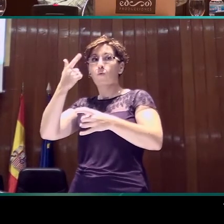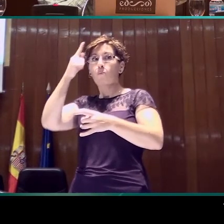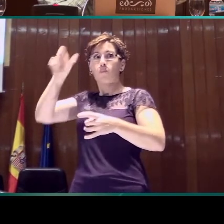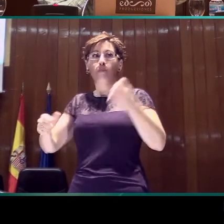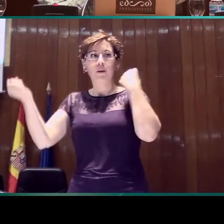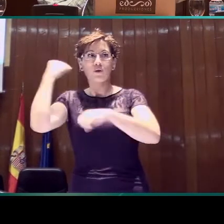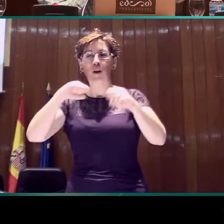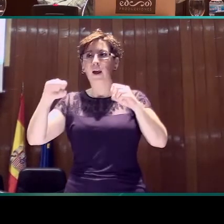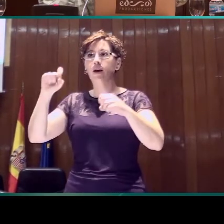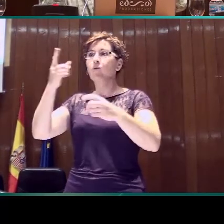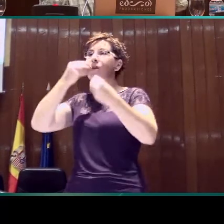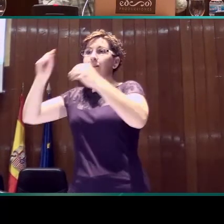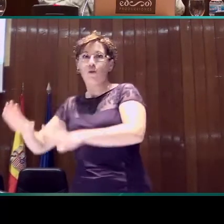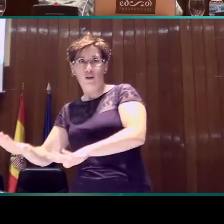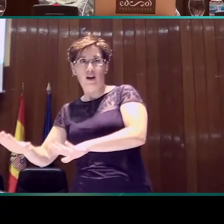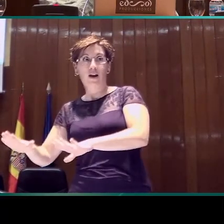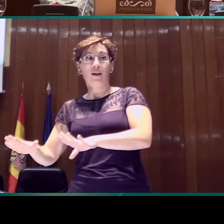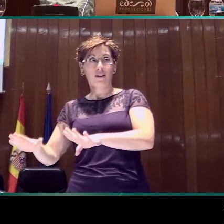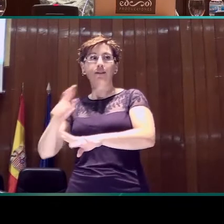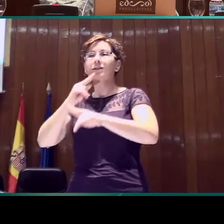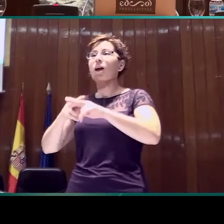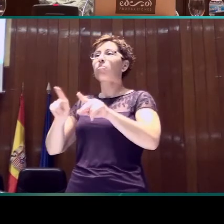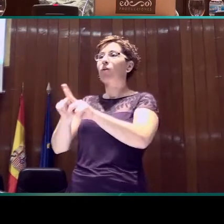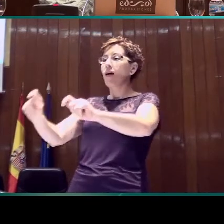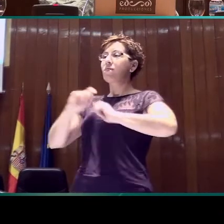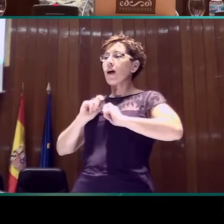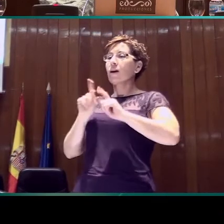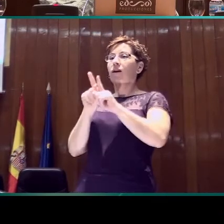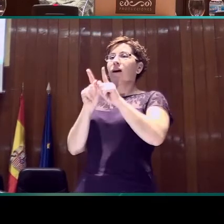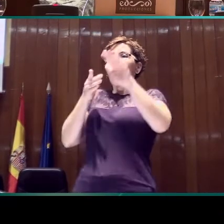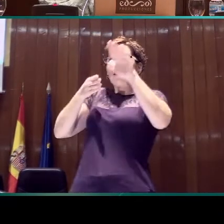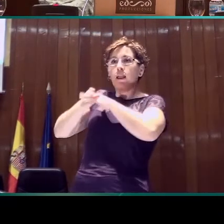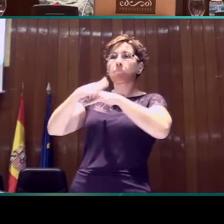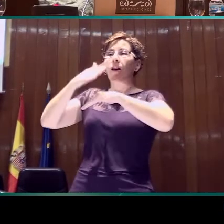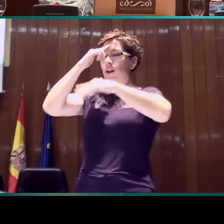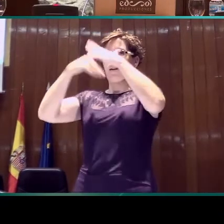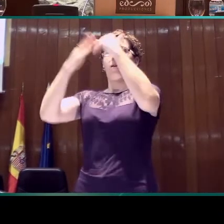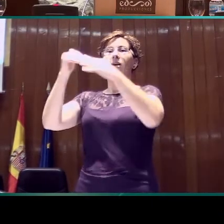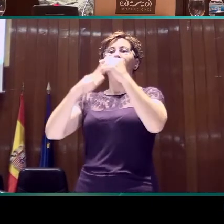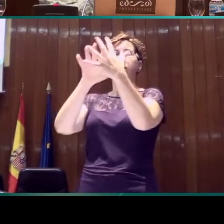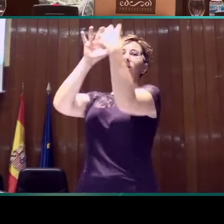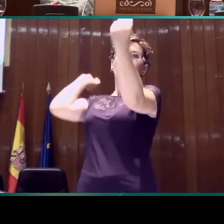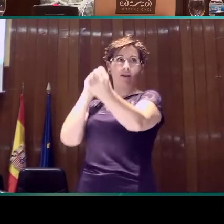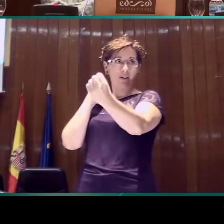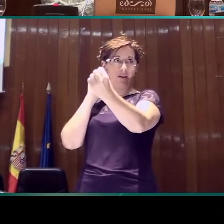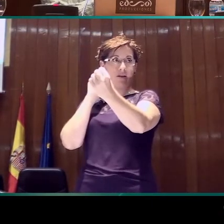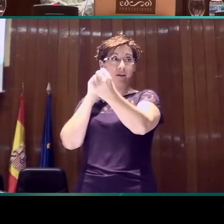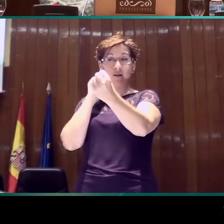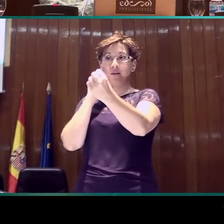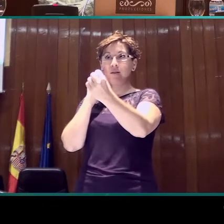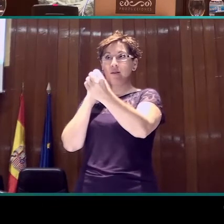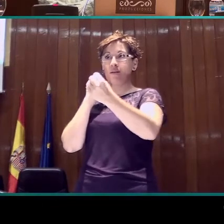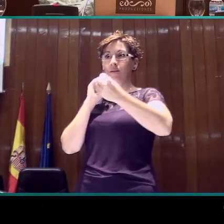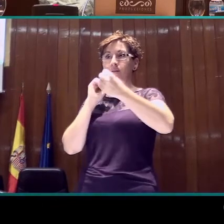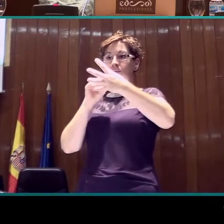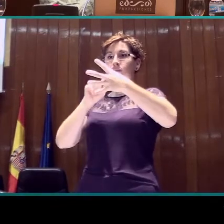de entrada para esta misma amalgama, esta misma integración, esta misma mezcla, que es